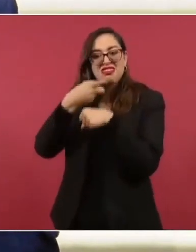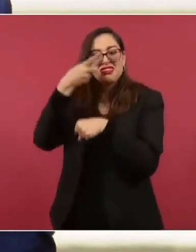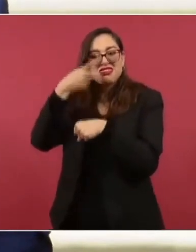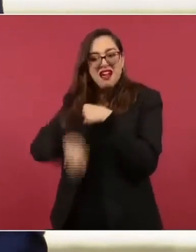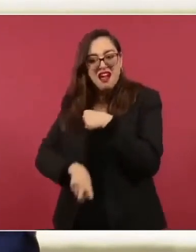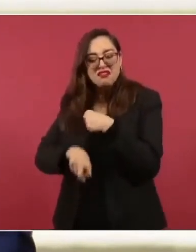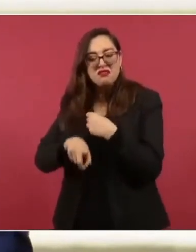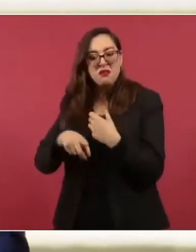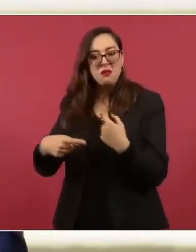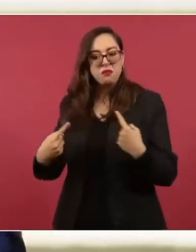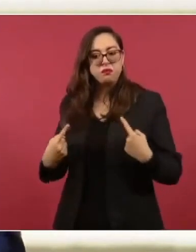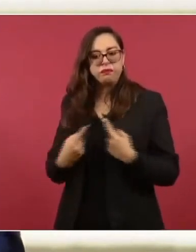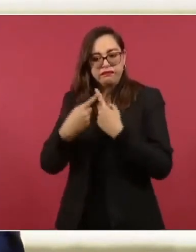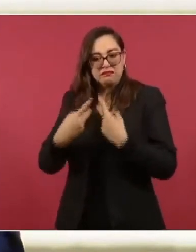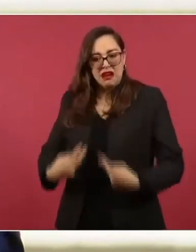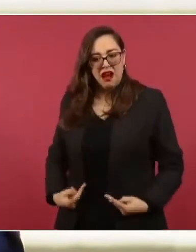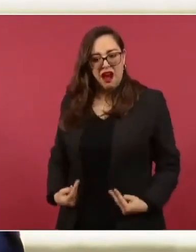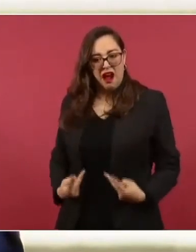cancerígenas.